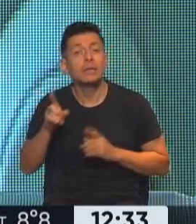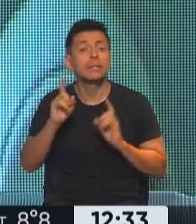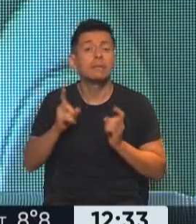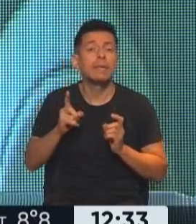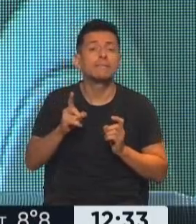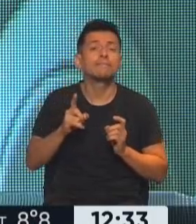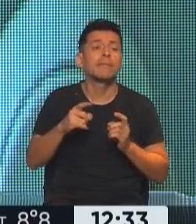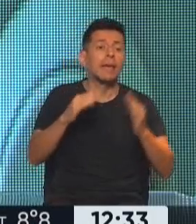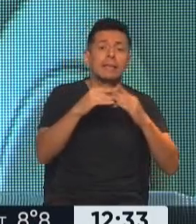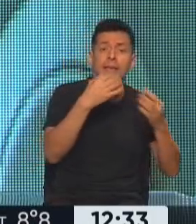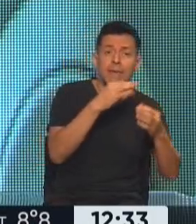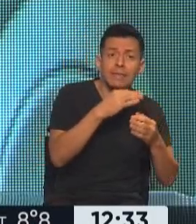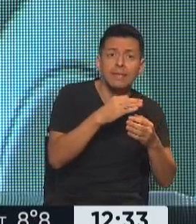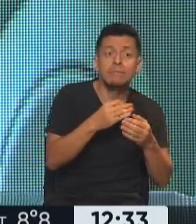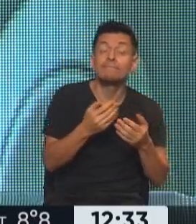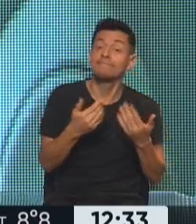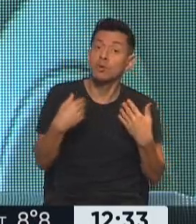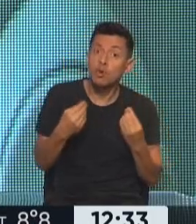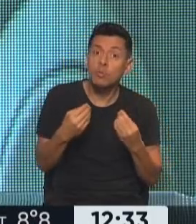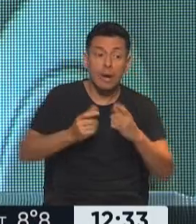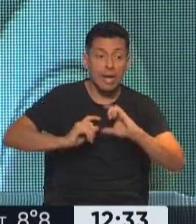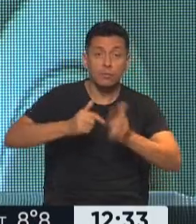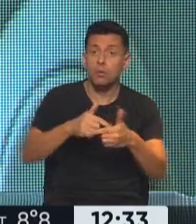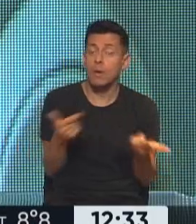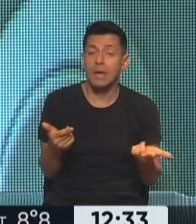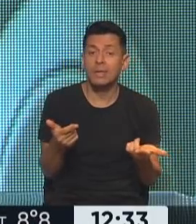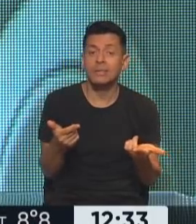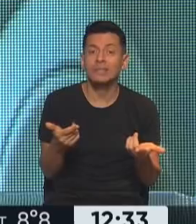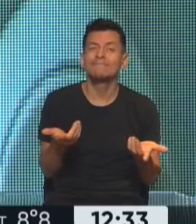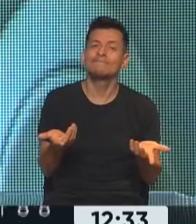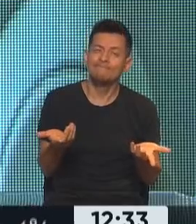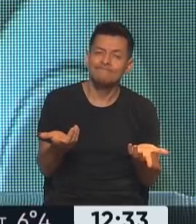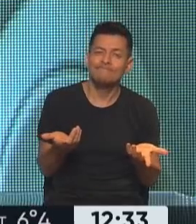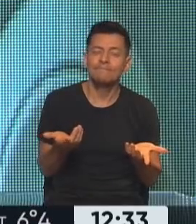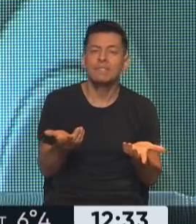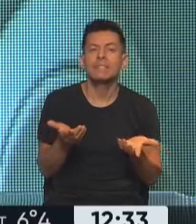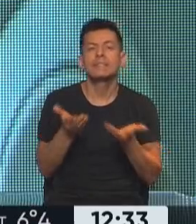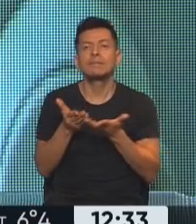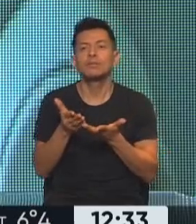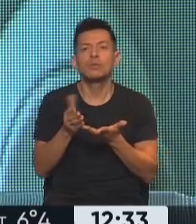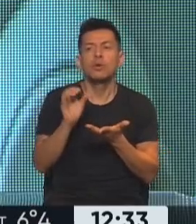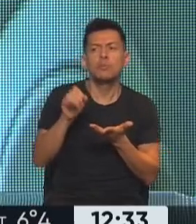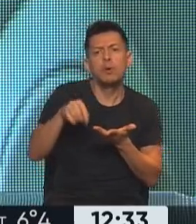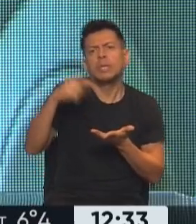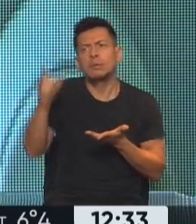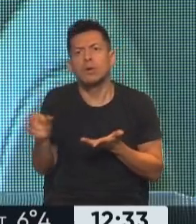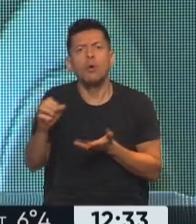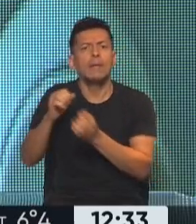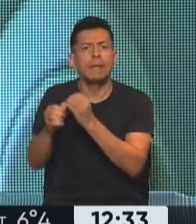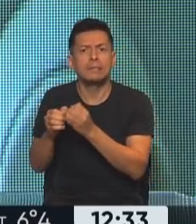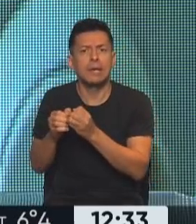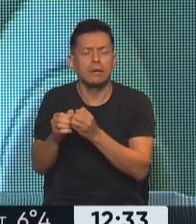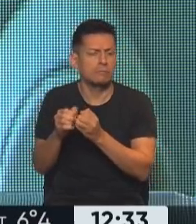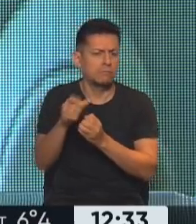venta de propiedades tampoco se actualiza, entonces puede haber un servicio a nombre de, quién sabe, una empresa y hoy